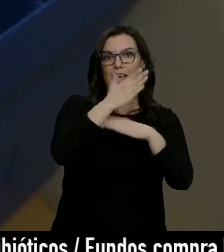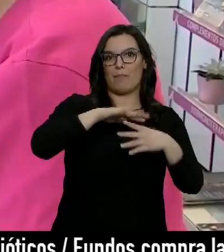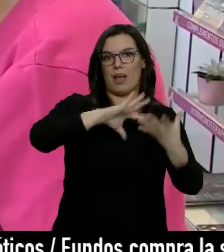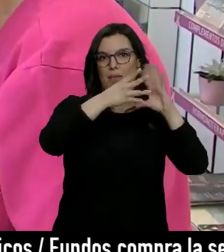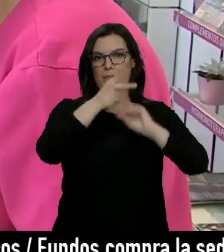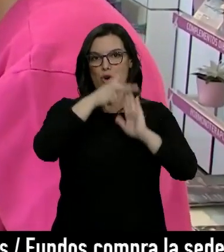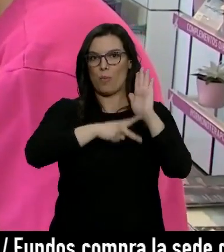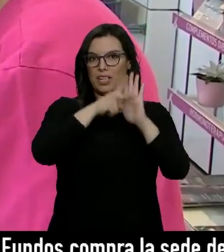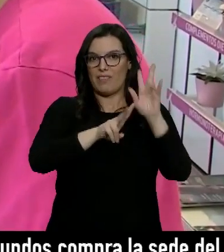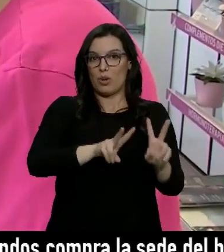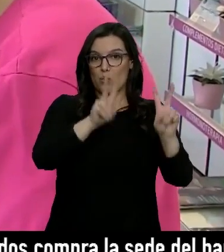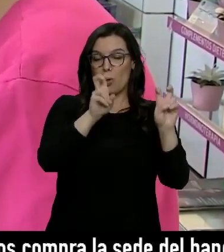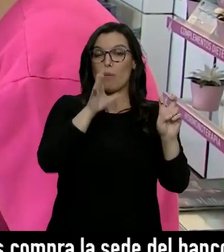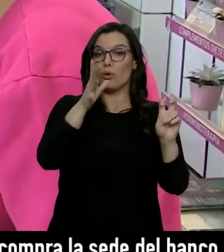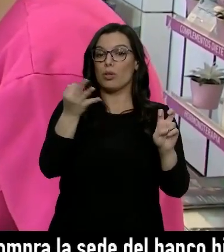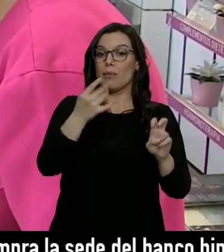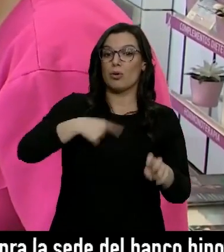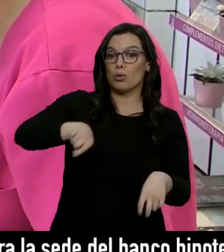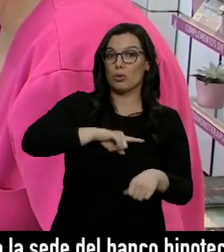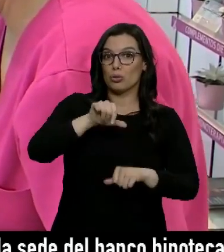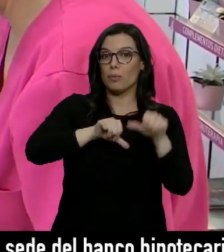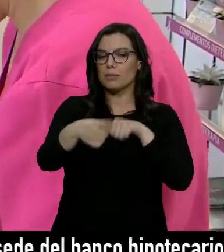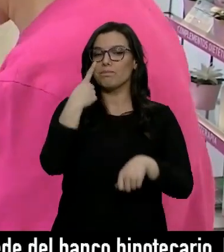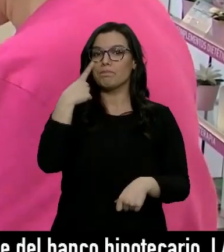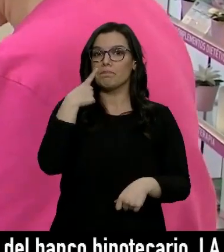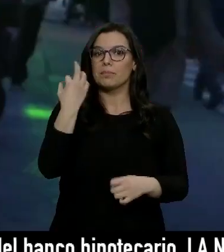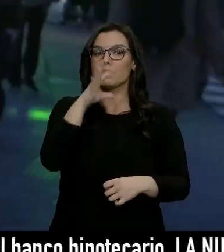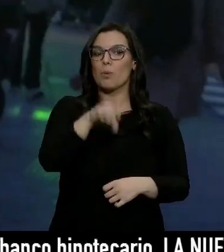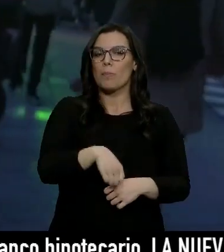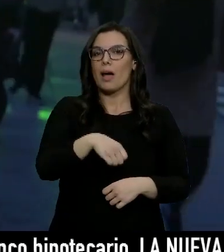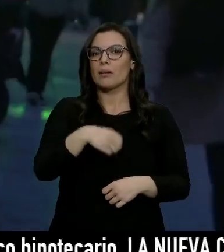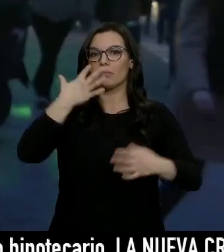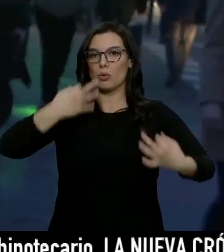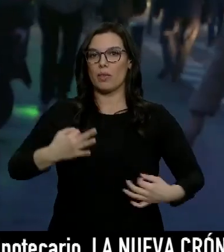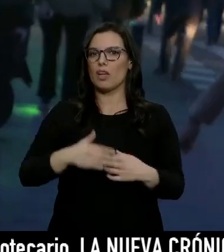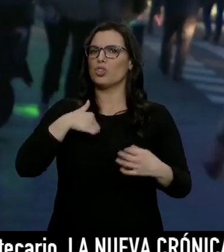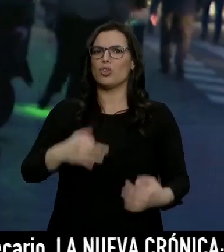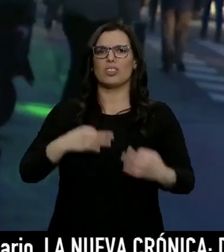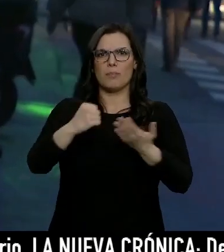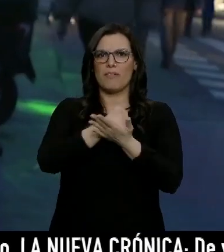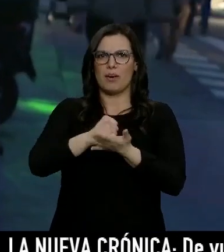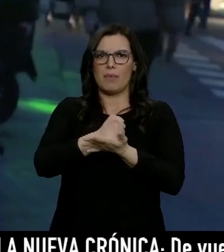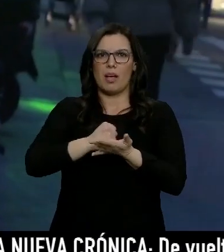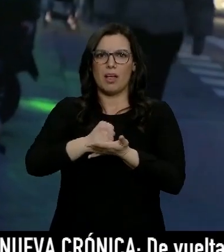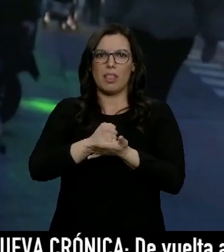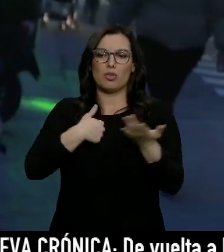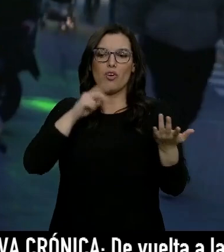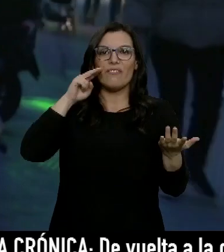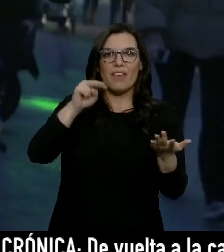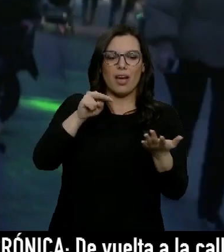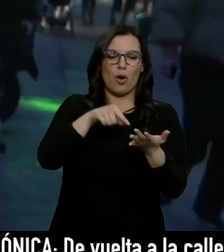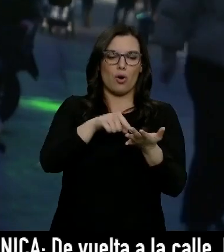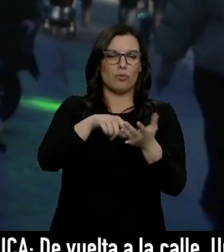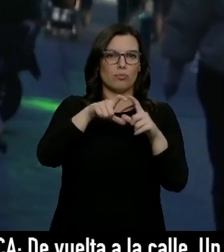normativa. Por eso, deberemos estar muy atentos a la hora de comprar. Compro siempre en las farmacias. Entonces me fijo que